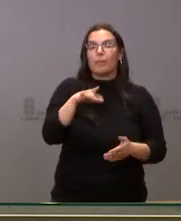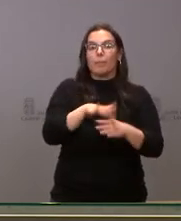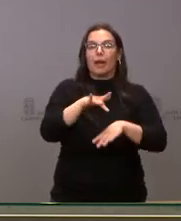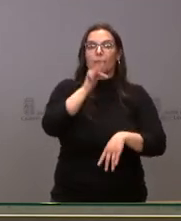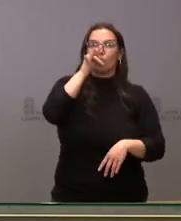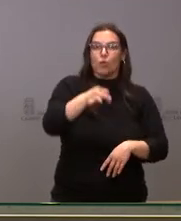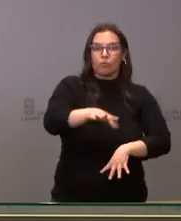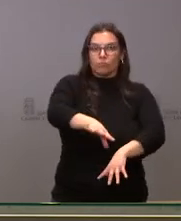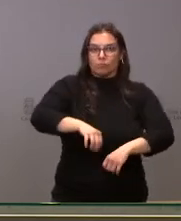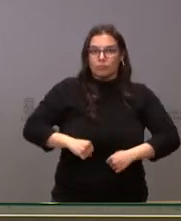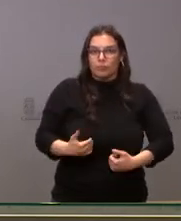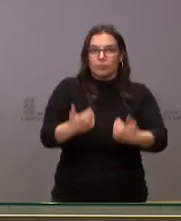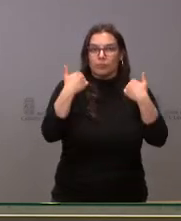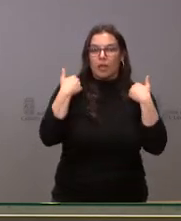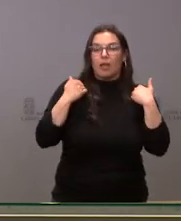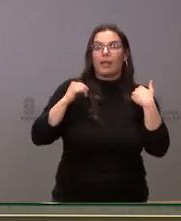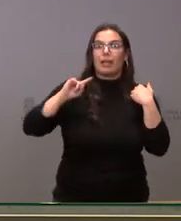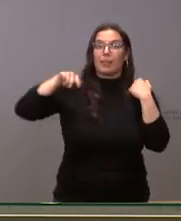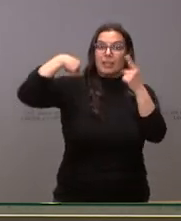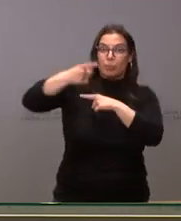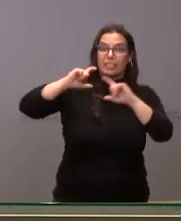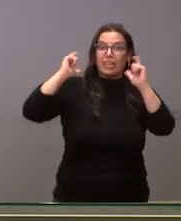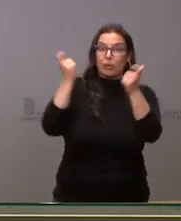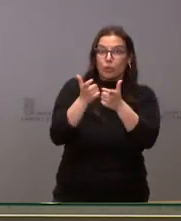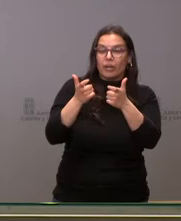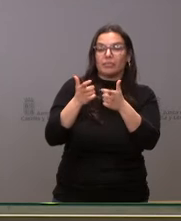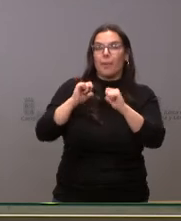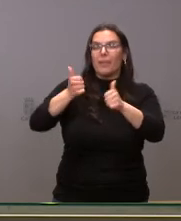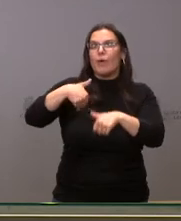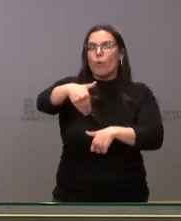posesión y primeros consejos de gobierno del futuro Ejecutivo.